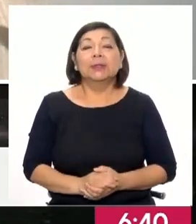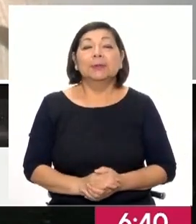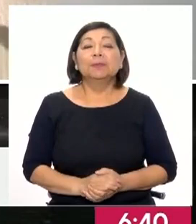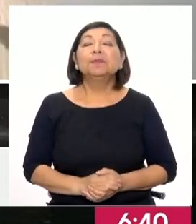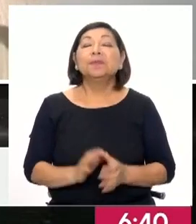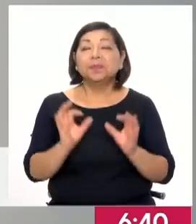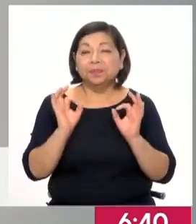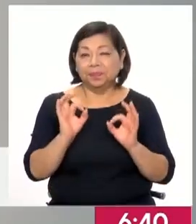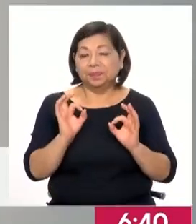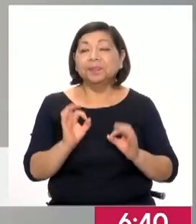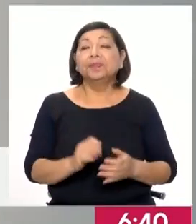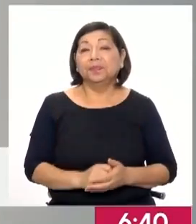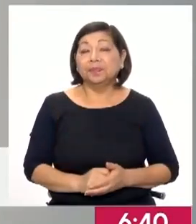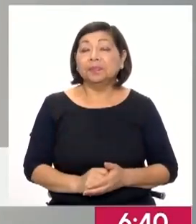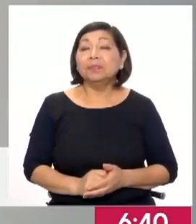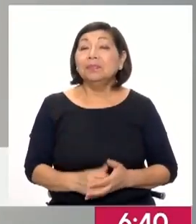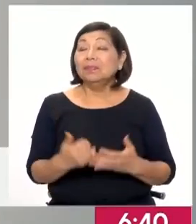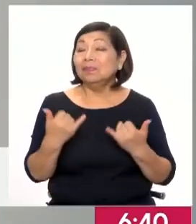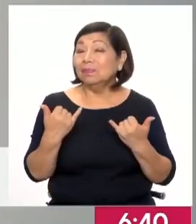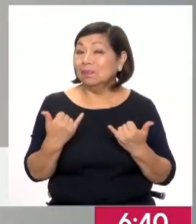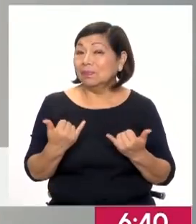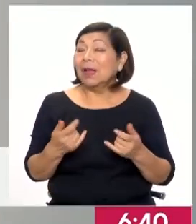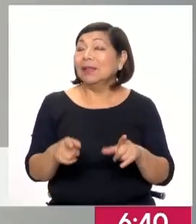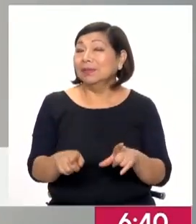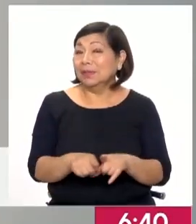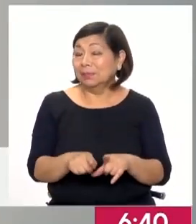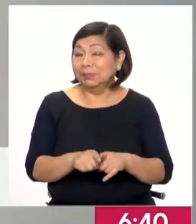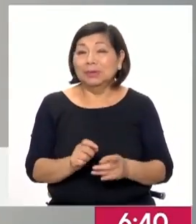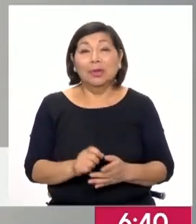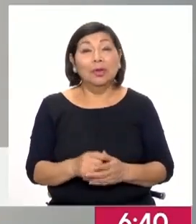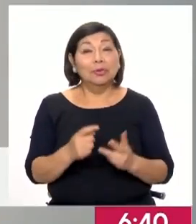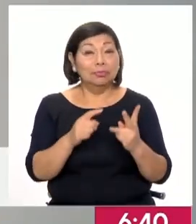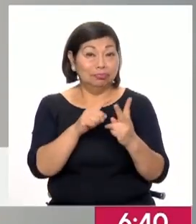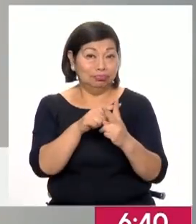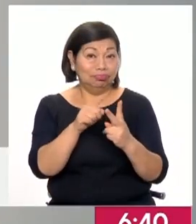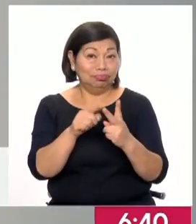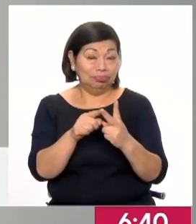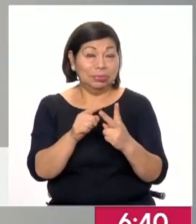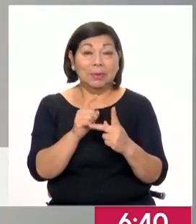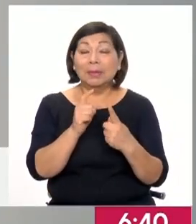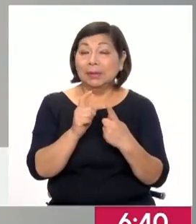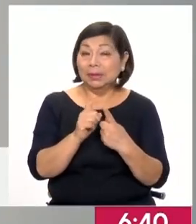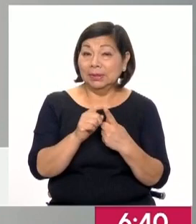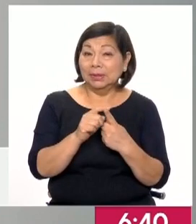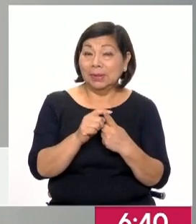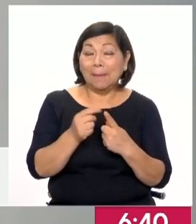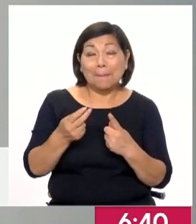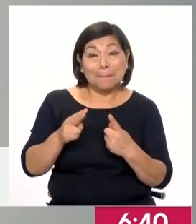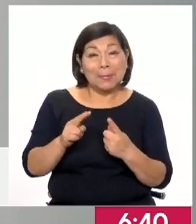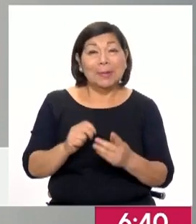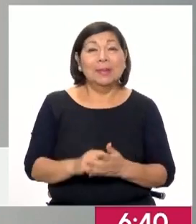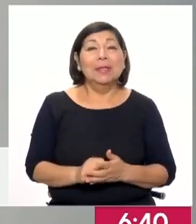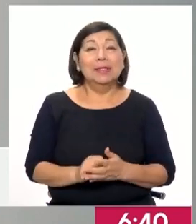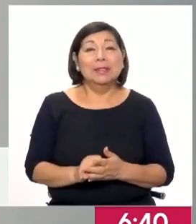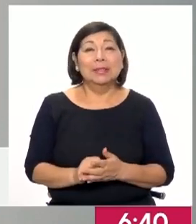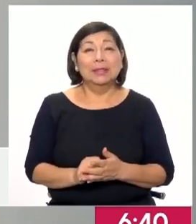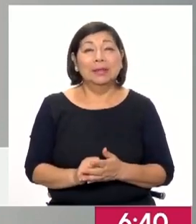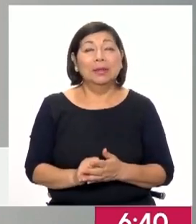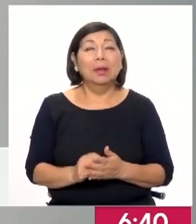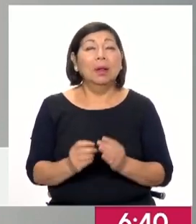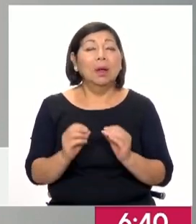Correcto, correcto. Ahora, hay que tener en cuenta también dos cosas, ¿no? Uno, que la inflación tiene componentes